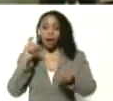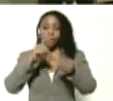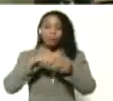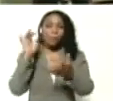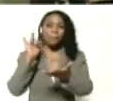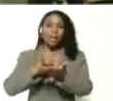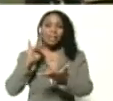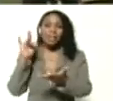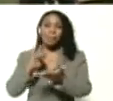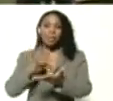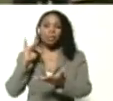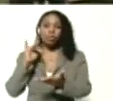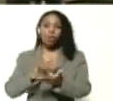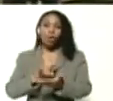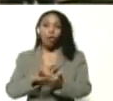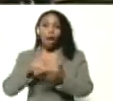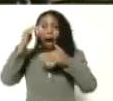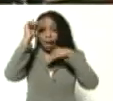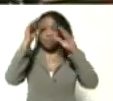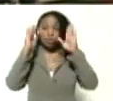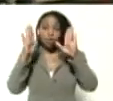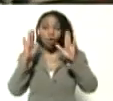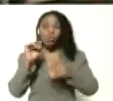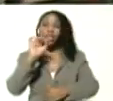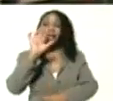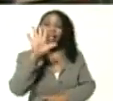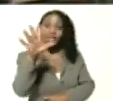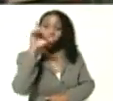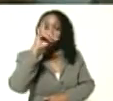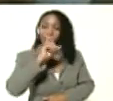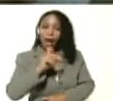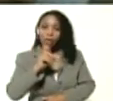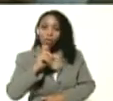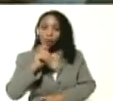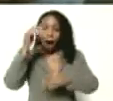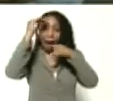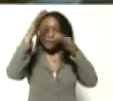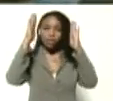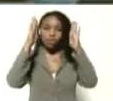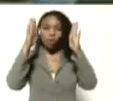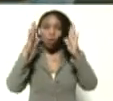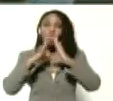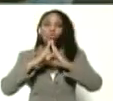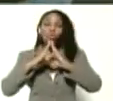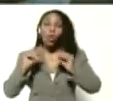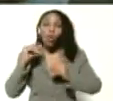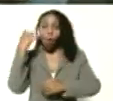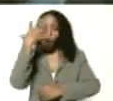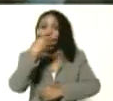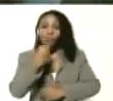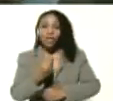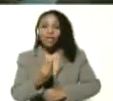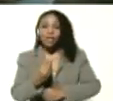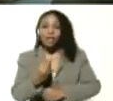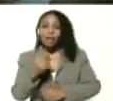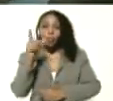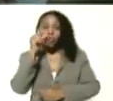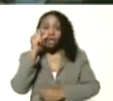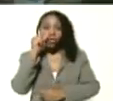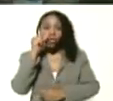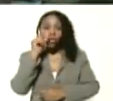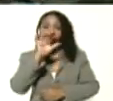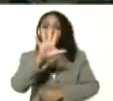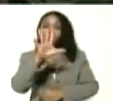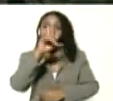decir, atención muchachos de quinto año, todos los muchachos y muchachas de